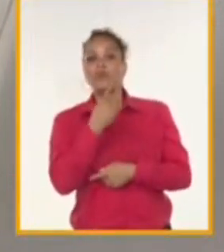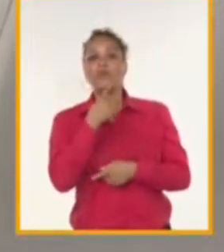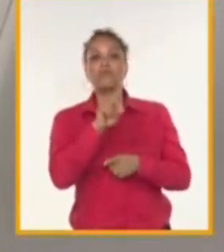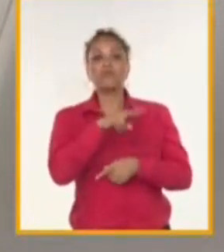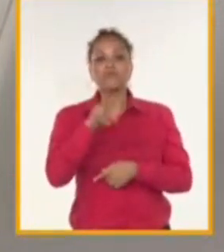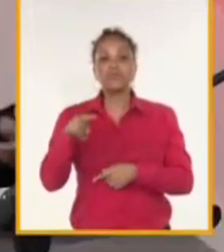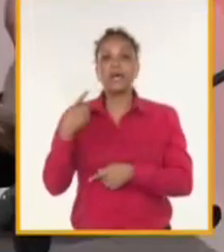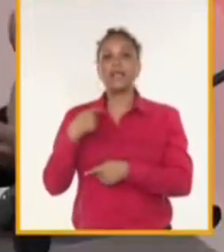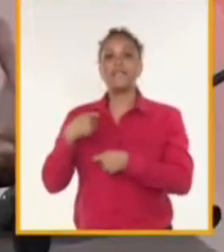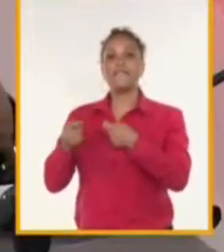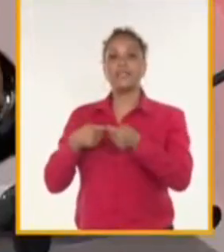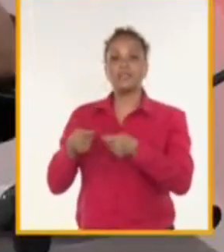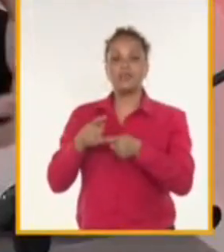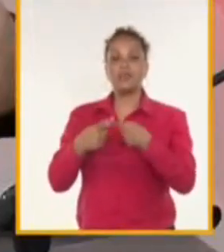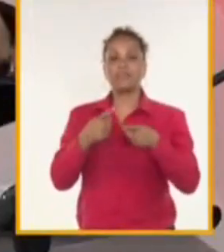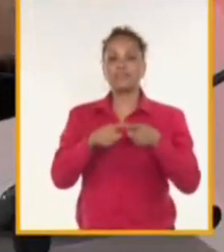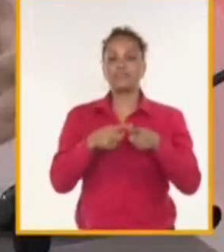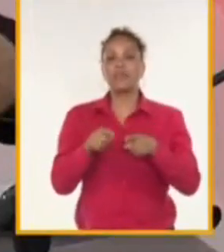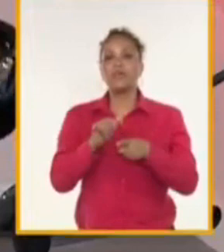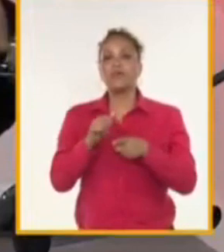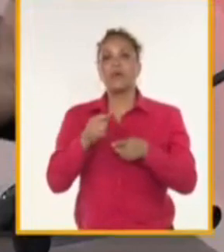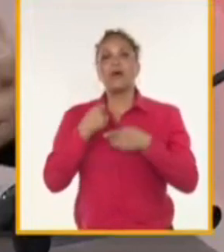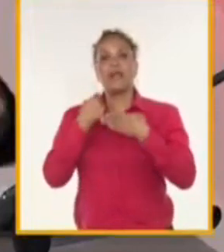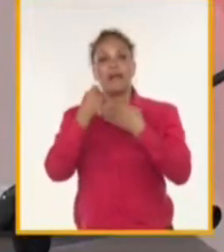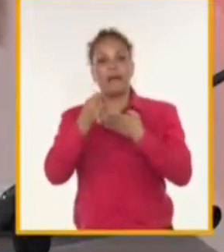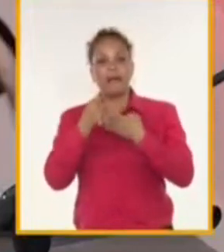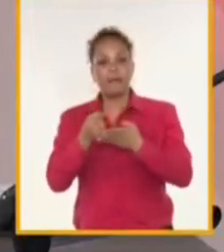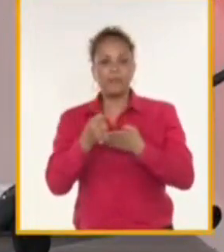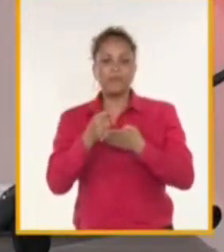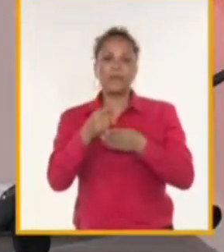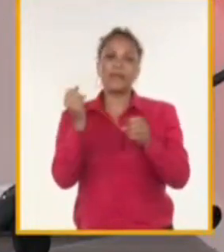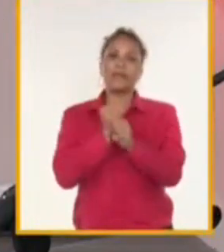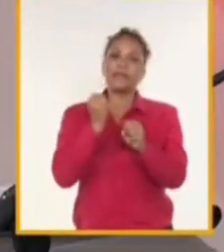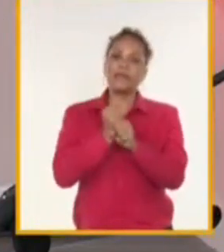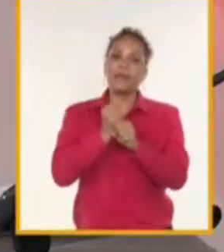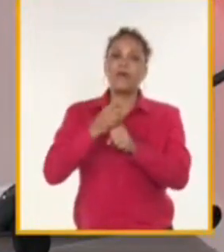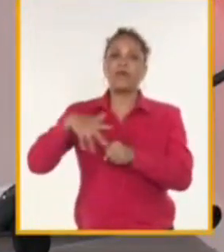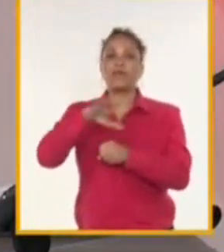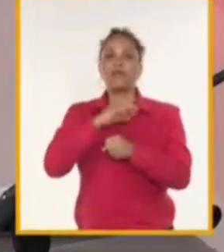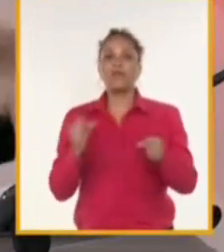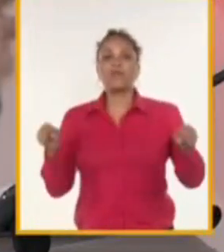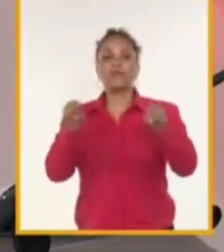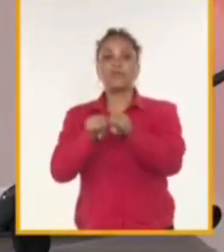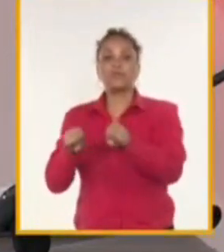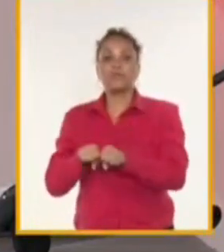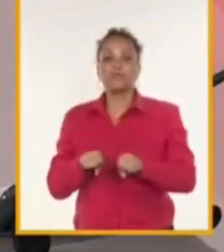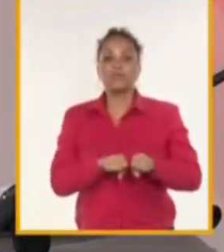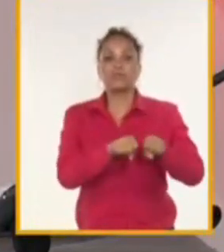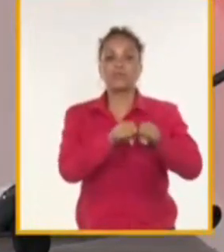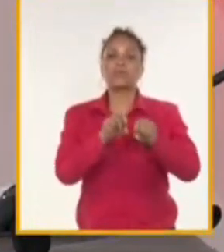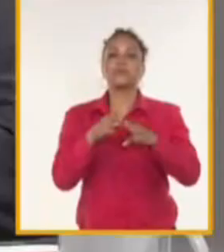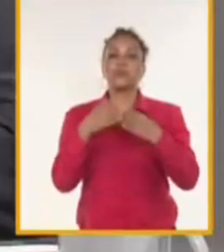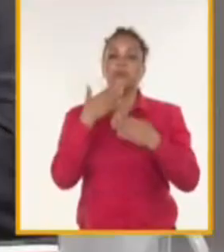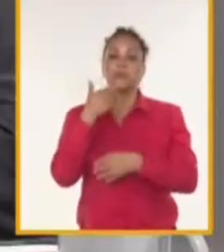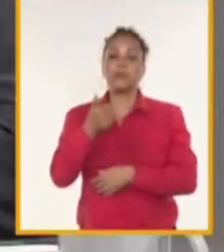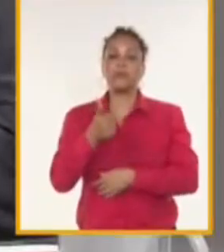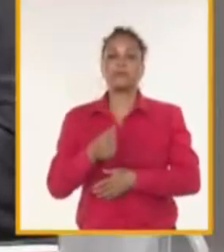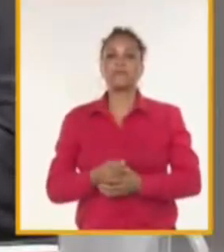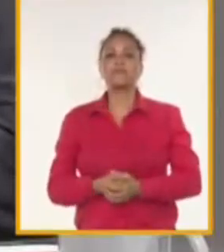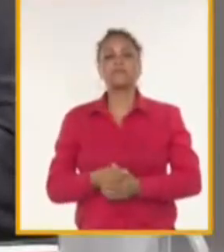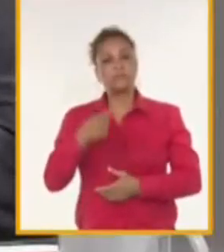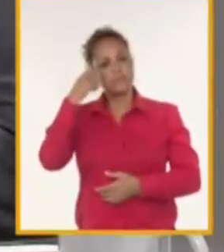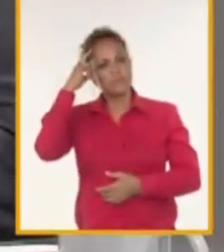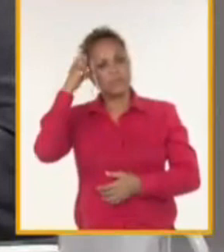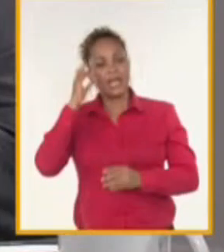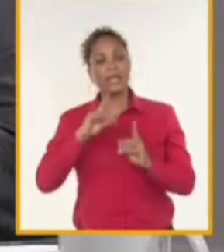esas inversiones, sino también, por supuesto, brindar, facilitar ese trabajo de las que están instaladas en la zona en estas circunstancias. Sí, la oficina